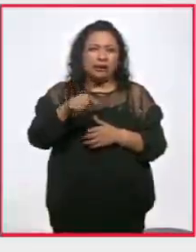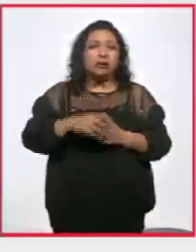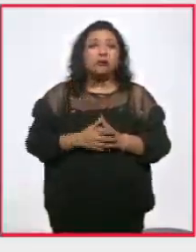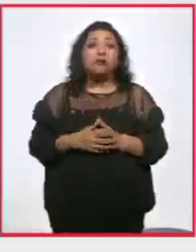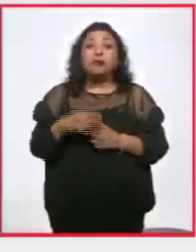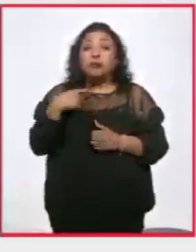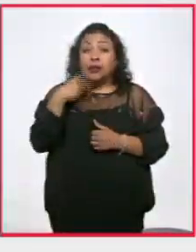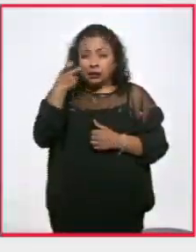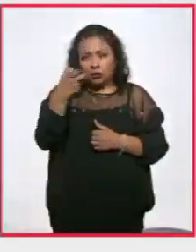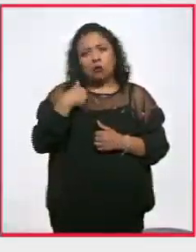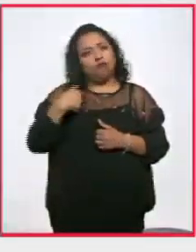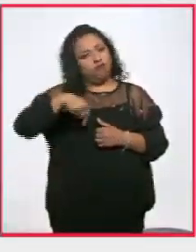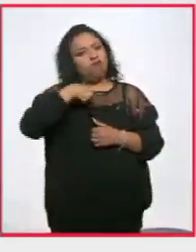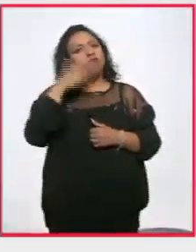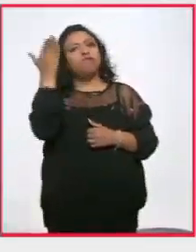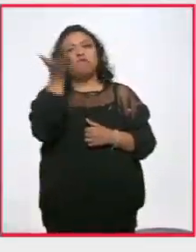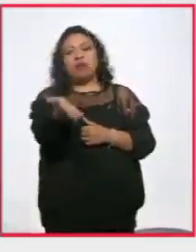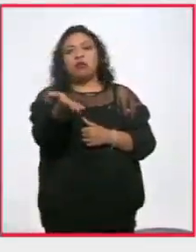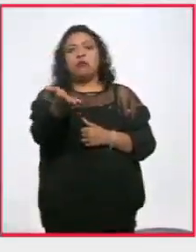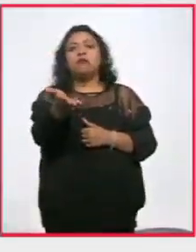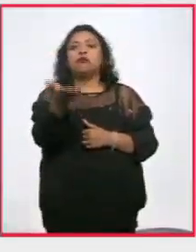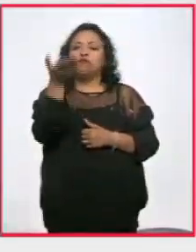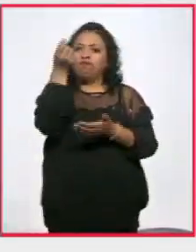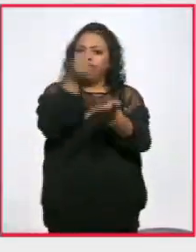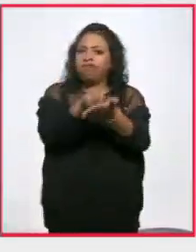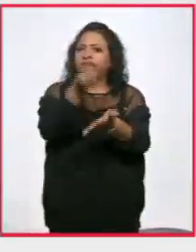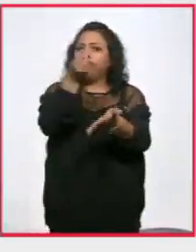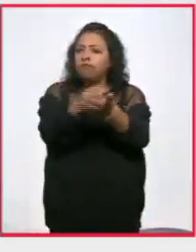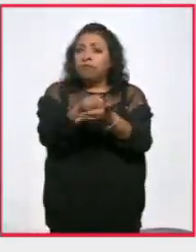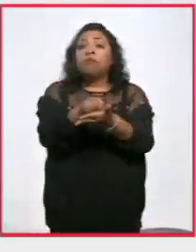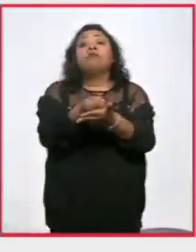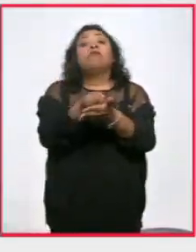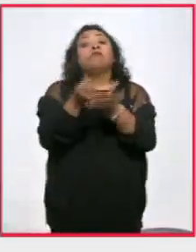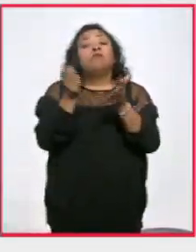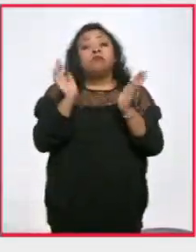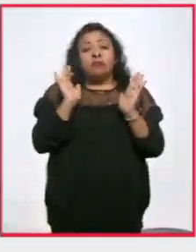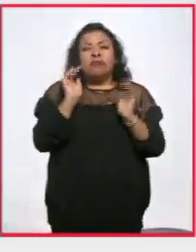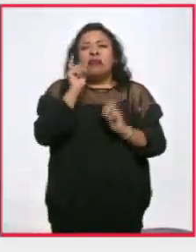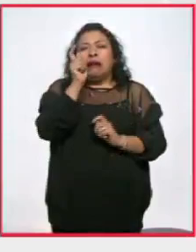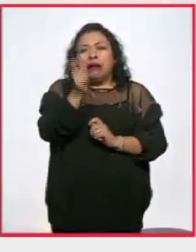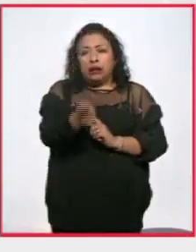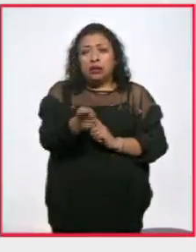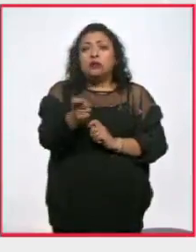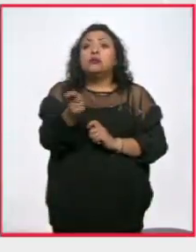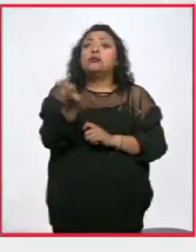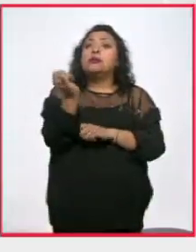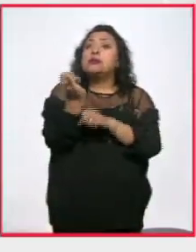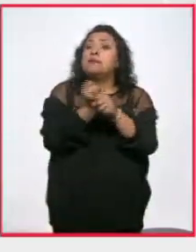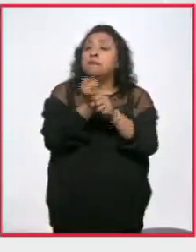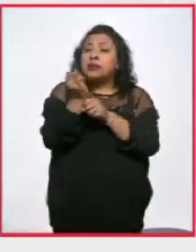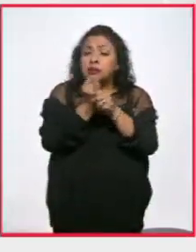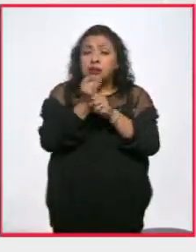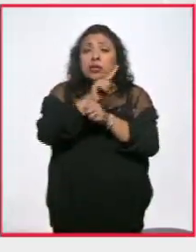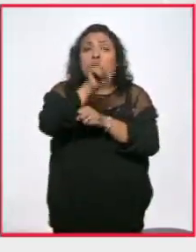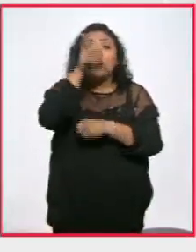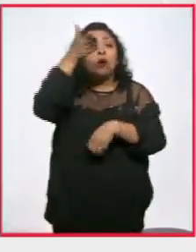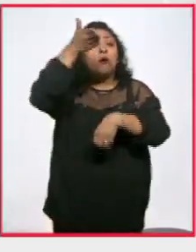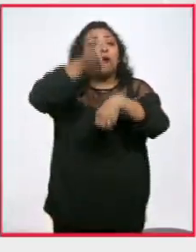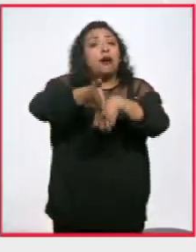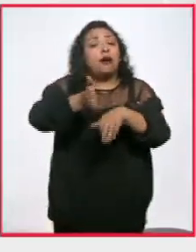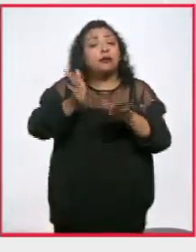Eso es lo que pedimos. Las exigencias son que los investiguen y se castiguen.